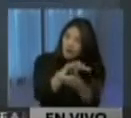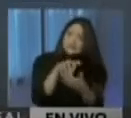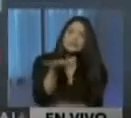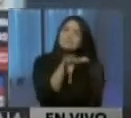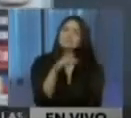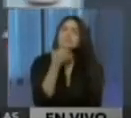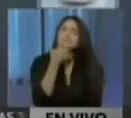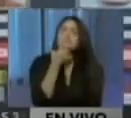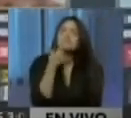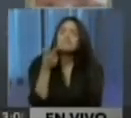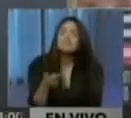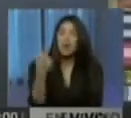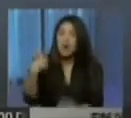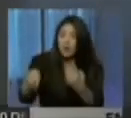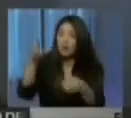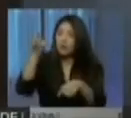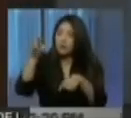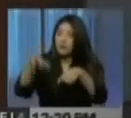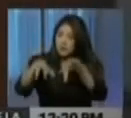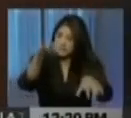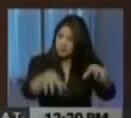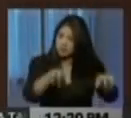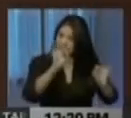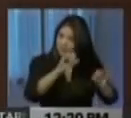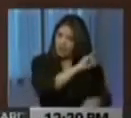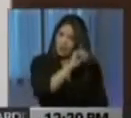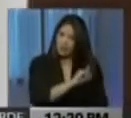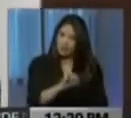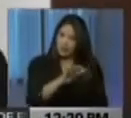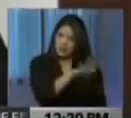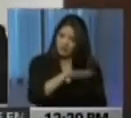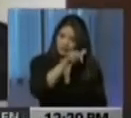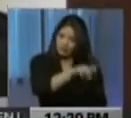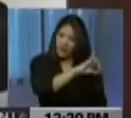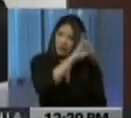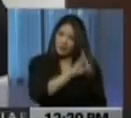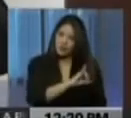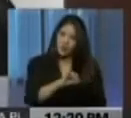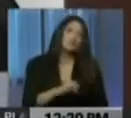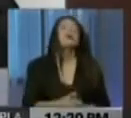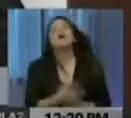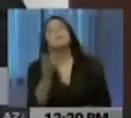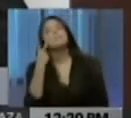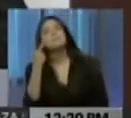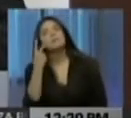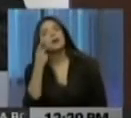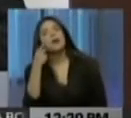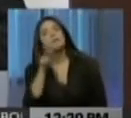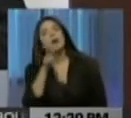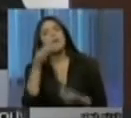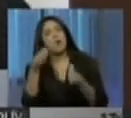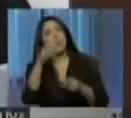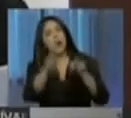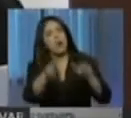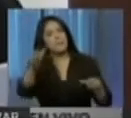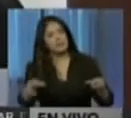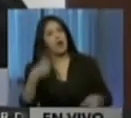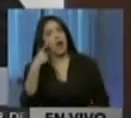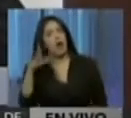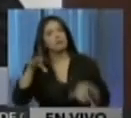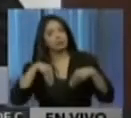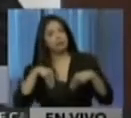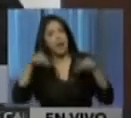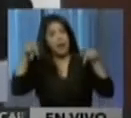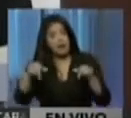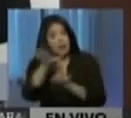recientemente en varias jurisdicciones de la entidad Zuliana. Veamos cómo estos sujetos reconocen que en